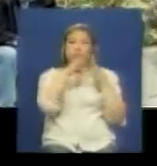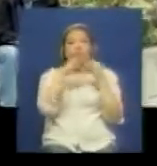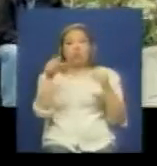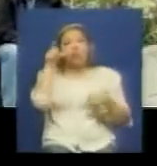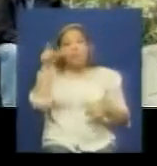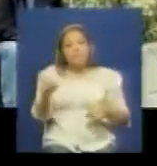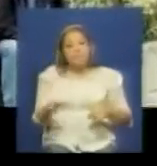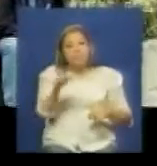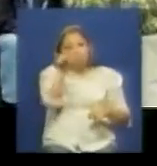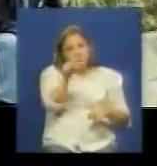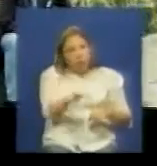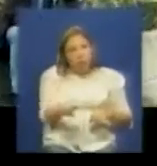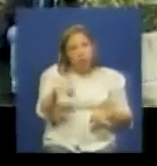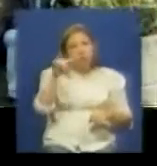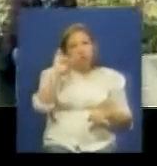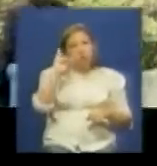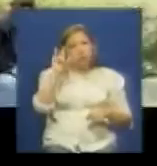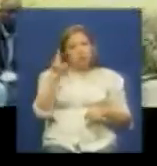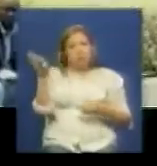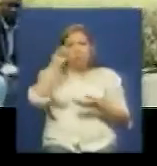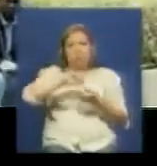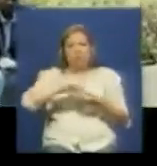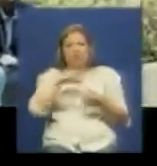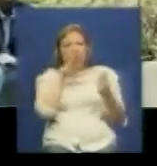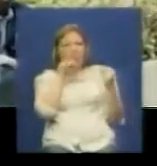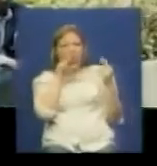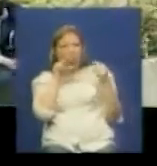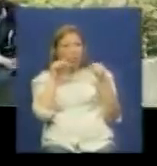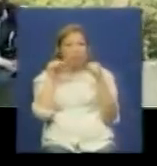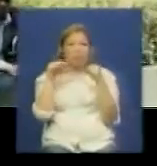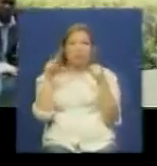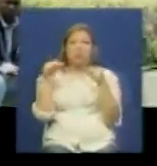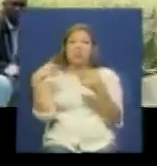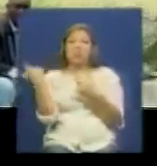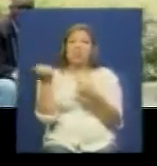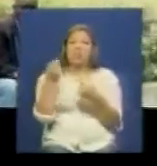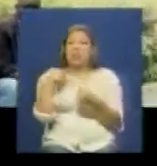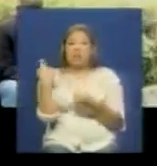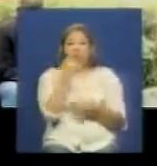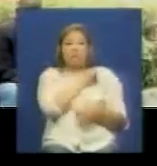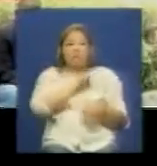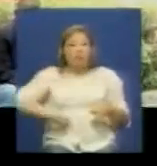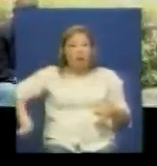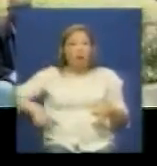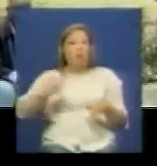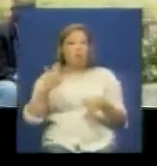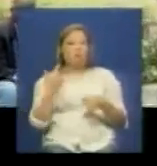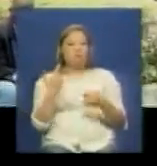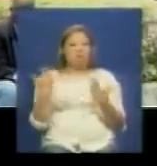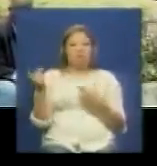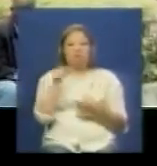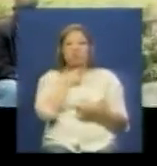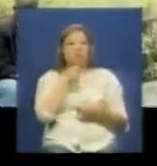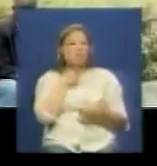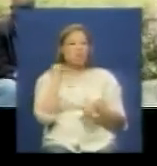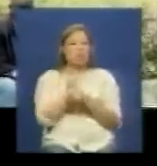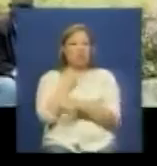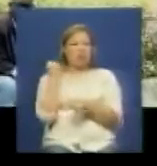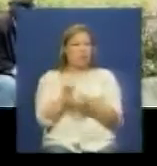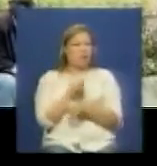personal que está boicoteando saboteando torpedeando el desarrollo normal